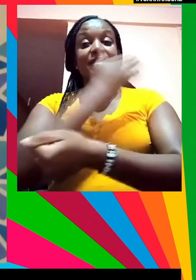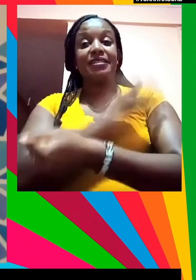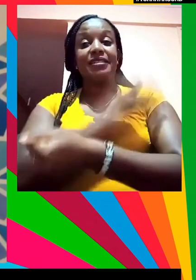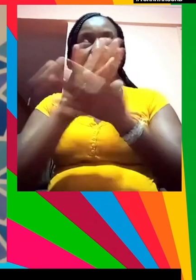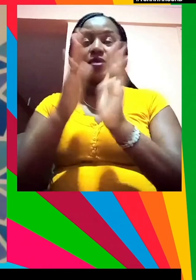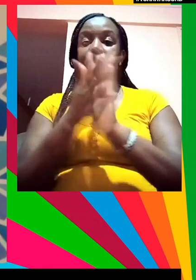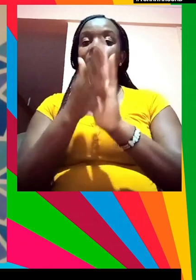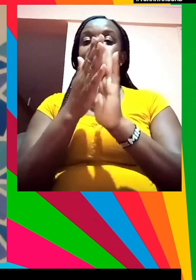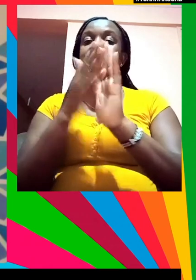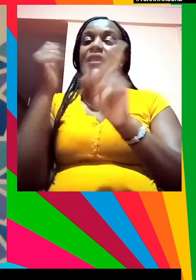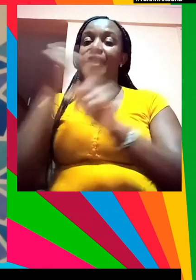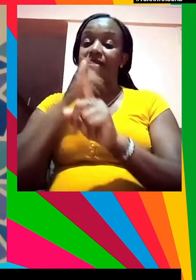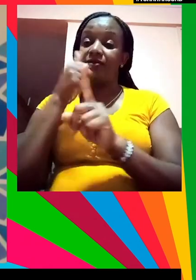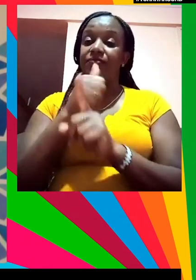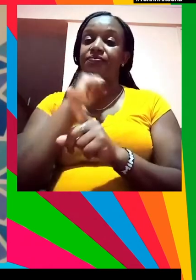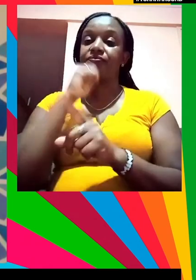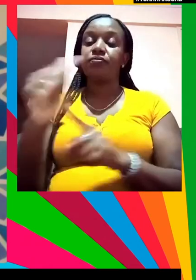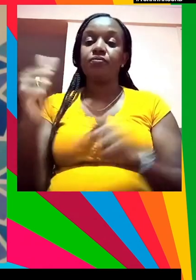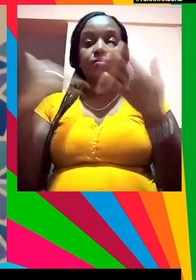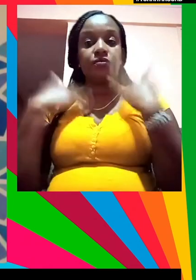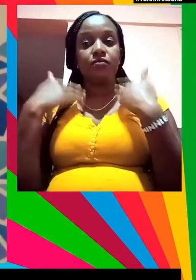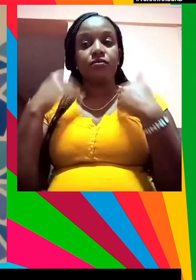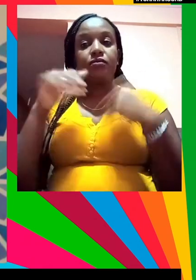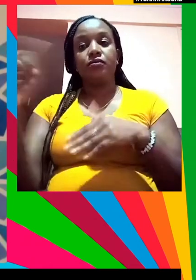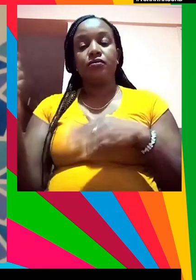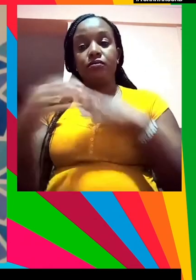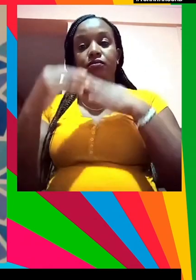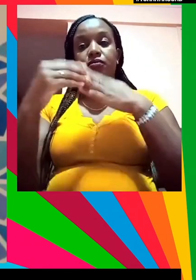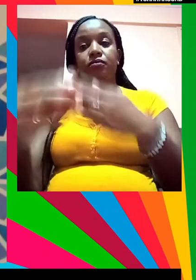día no hay un grupo elitista de